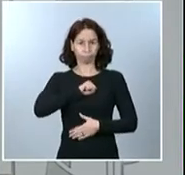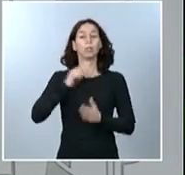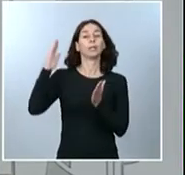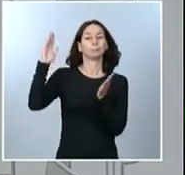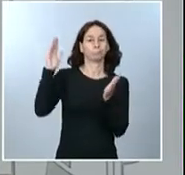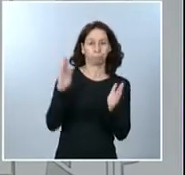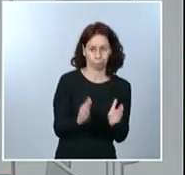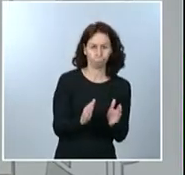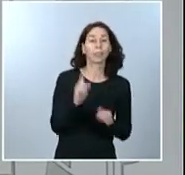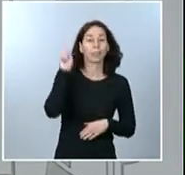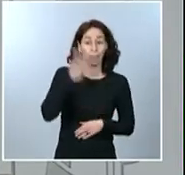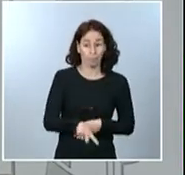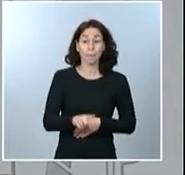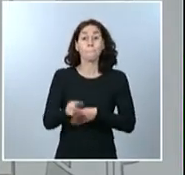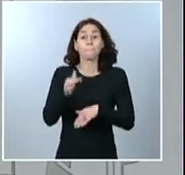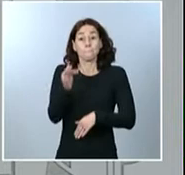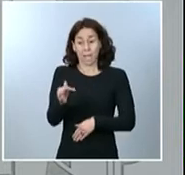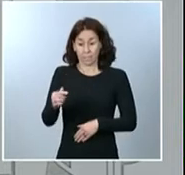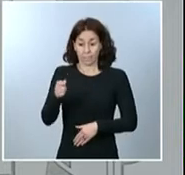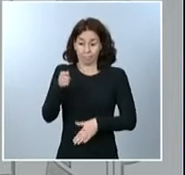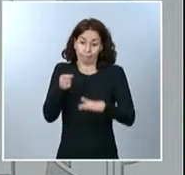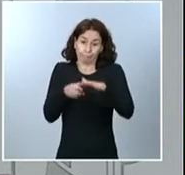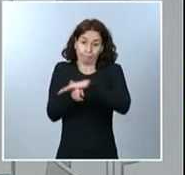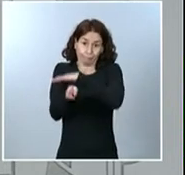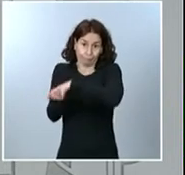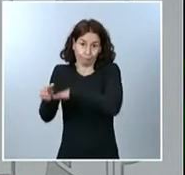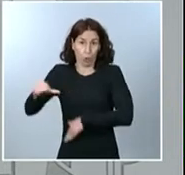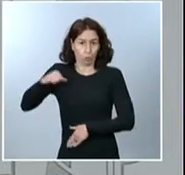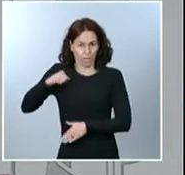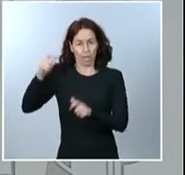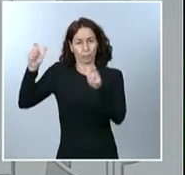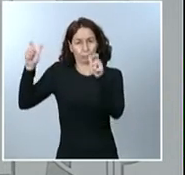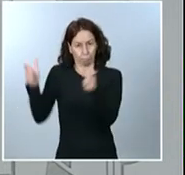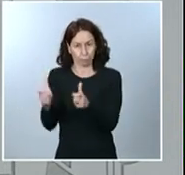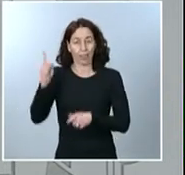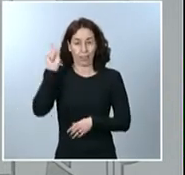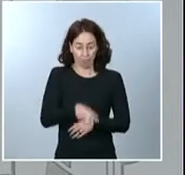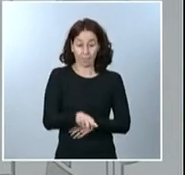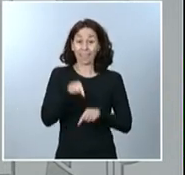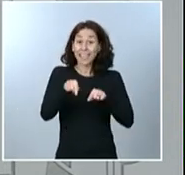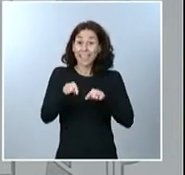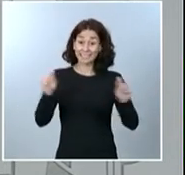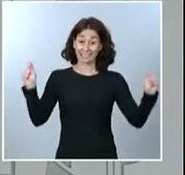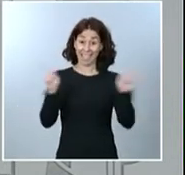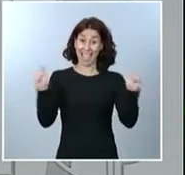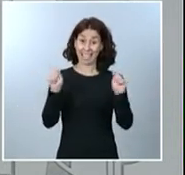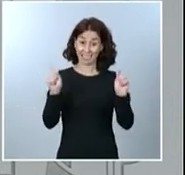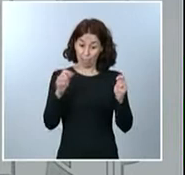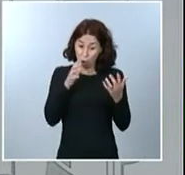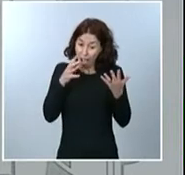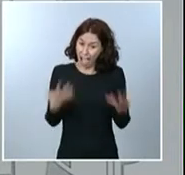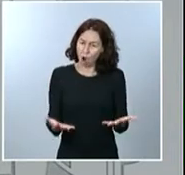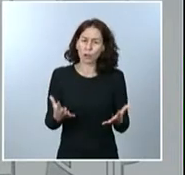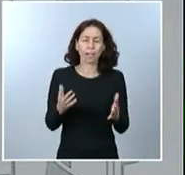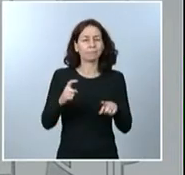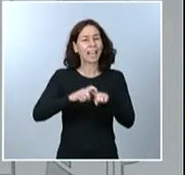algunos datos. Y, en consecuencia, este nuevo estado de alarma tiene unas características específicas, adecuadas a esta